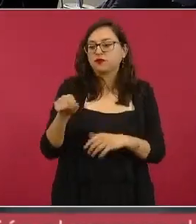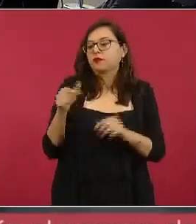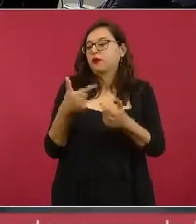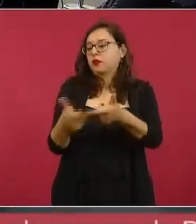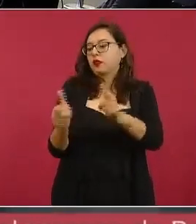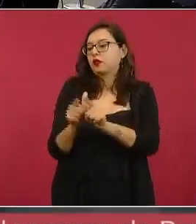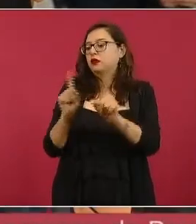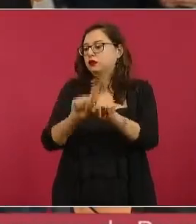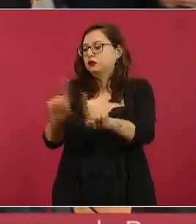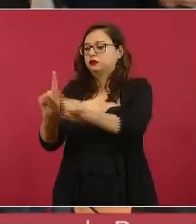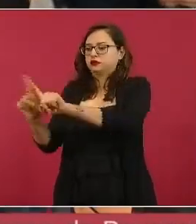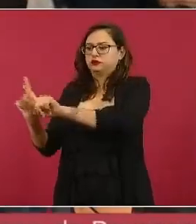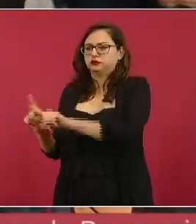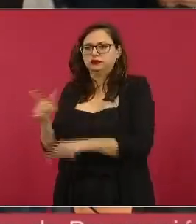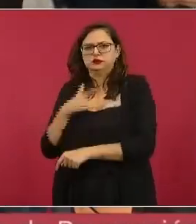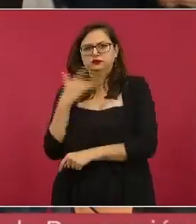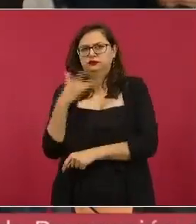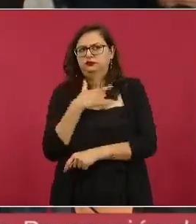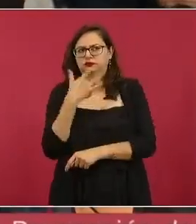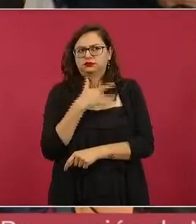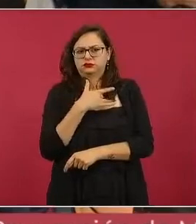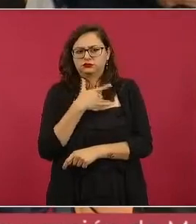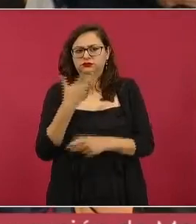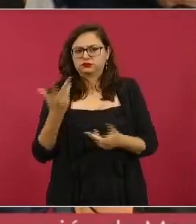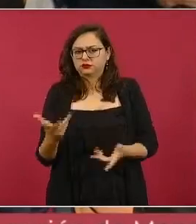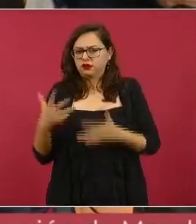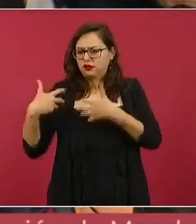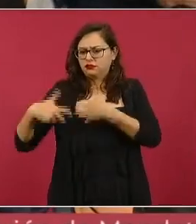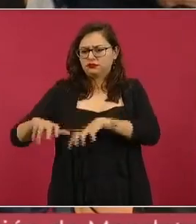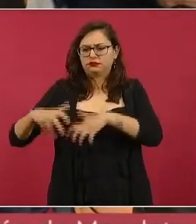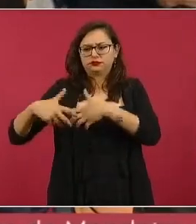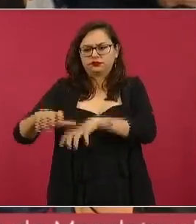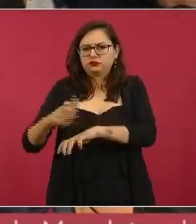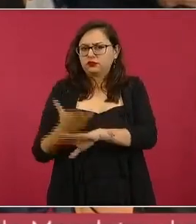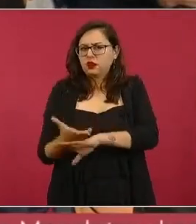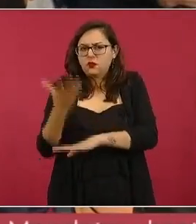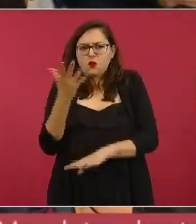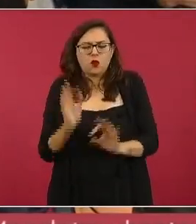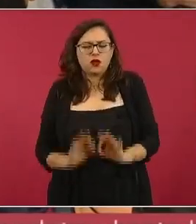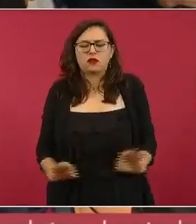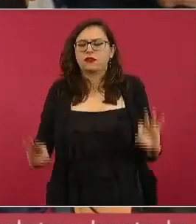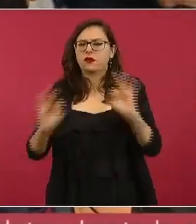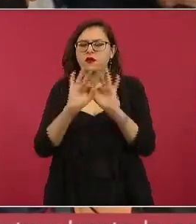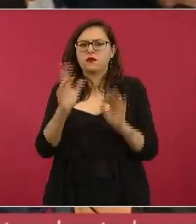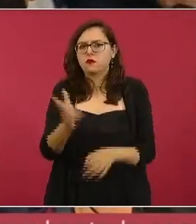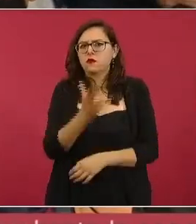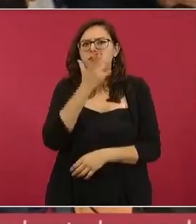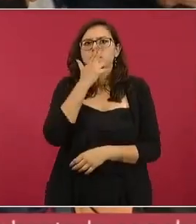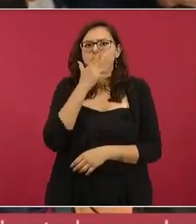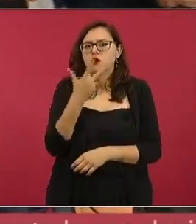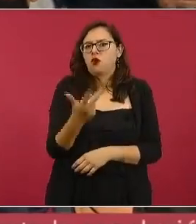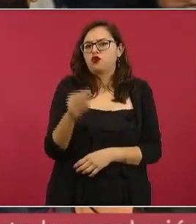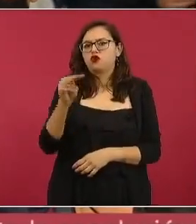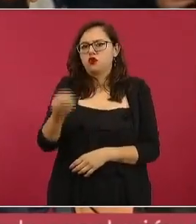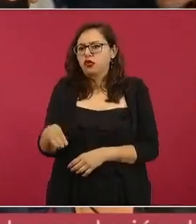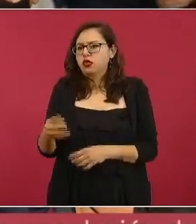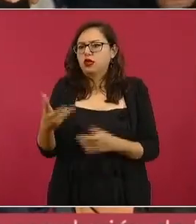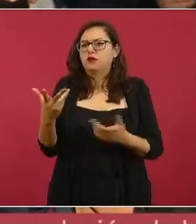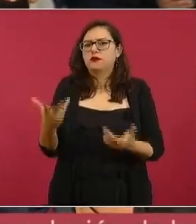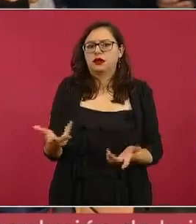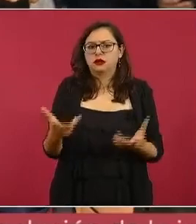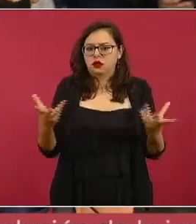diferentes ocasiones que si se refiere y sobre todo en el tema de la marcha un momento tan importante para el movimiento del 8 de marzo pues no se